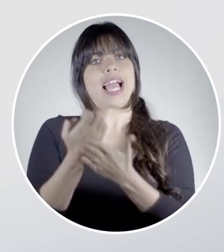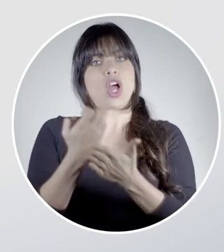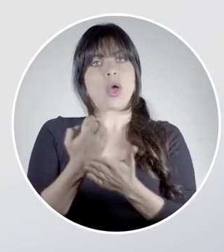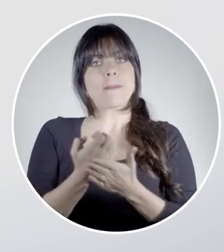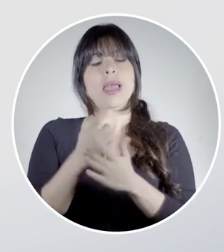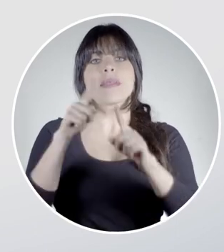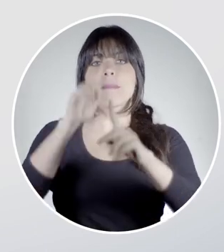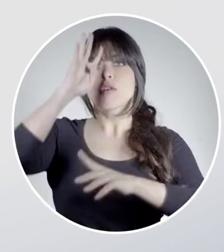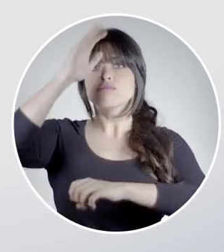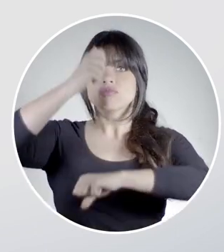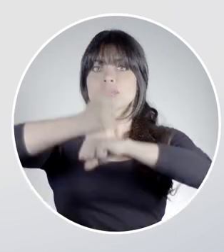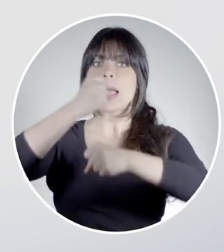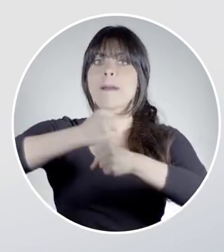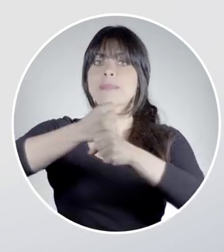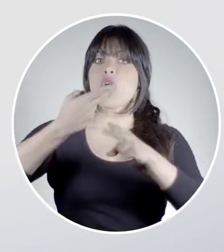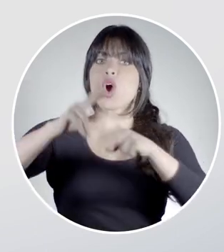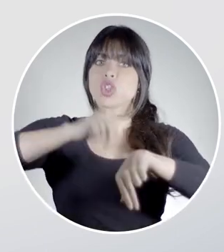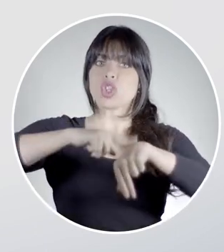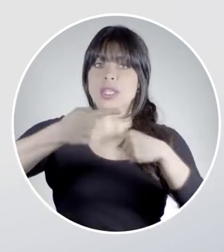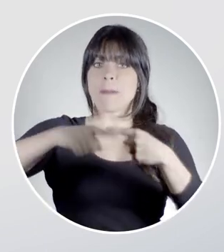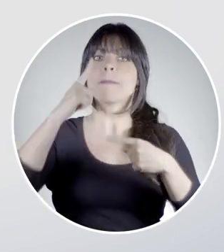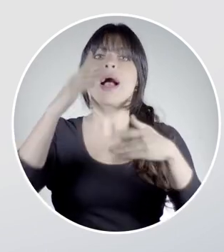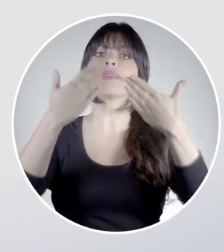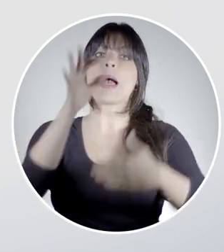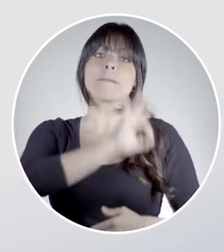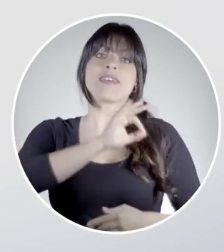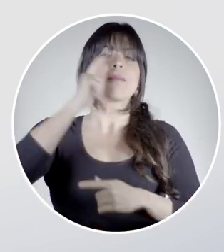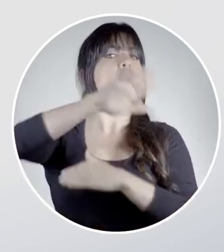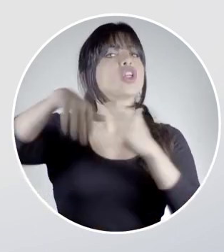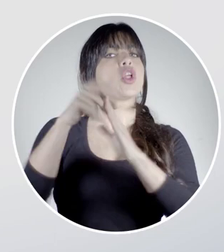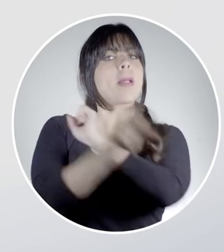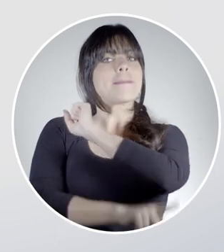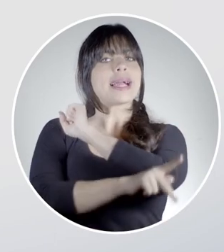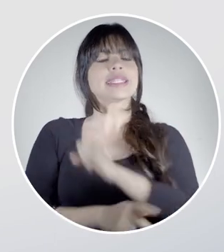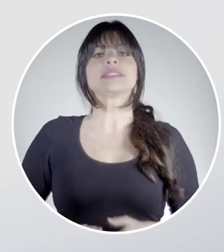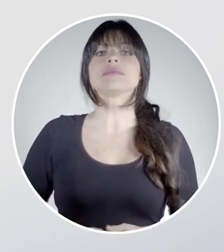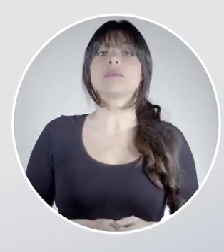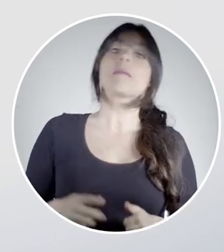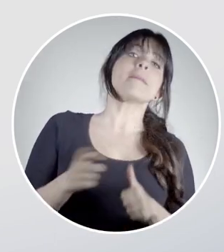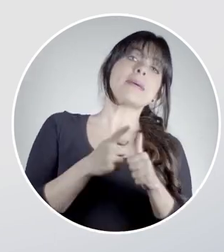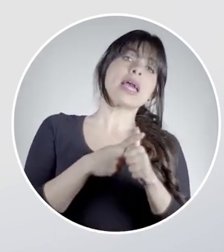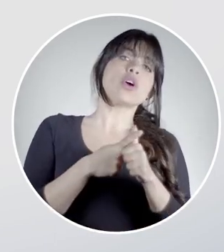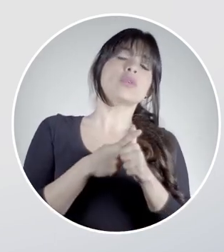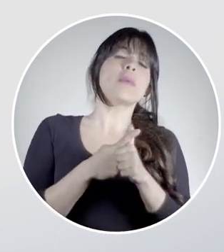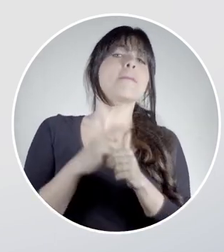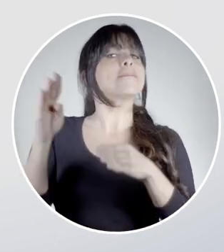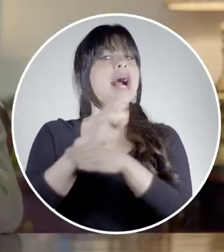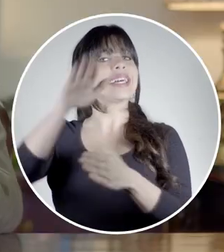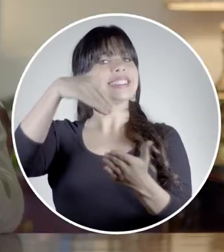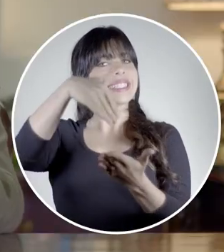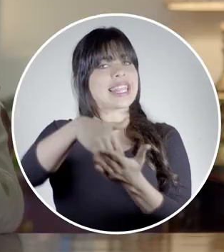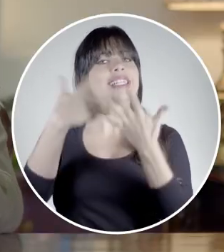acciones concretas para acelerar la economía y la creación de empleo en el corto plazo que beneficiará a todo el país.